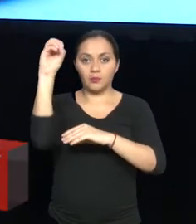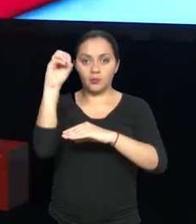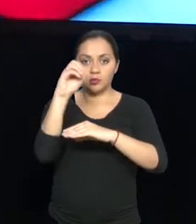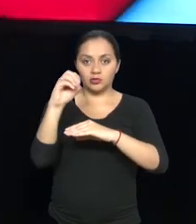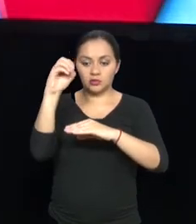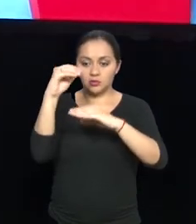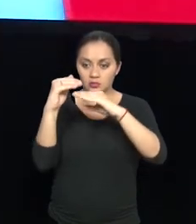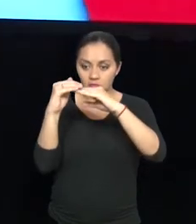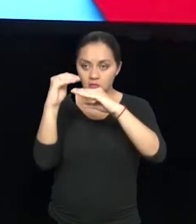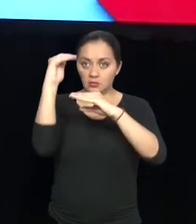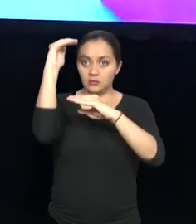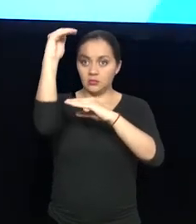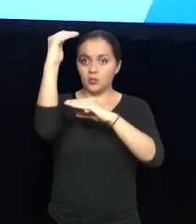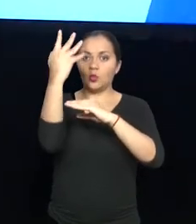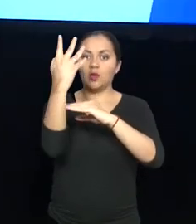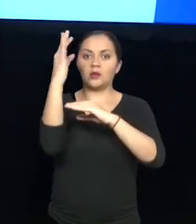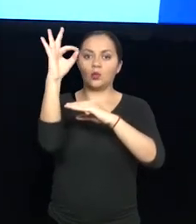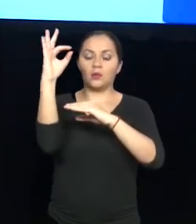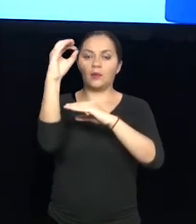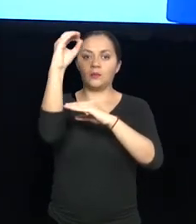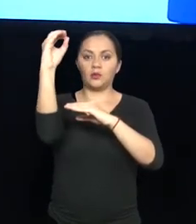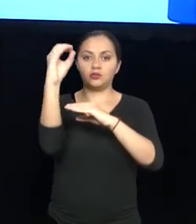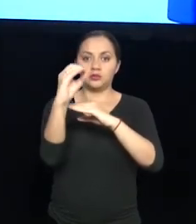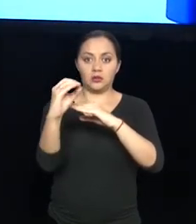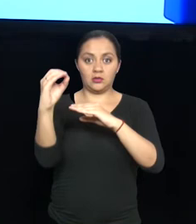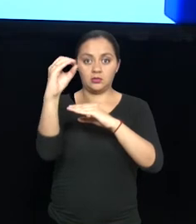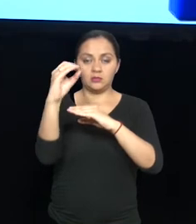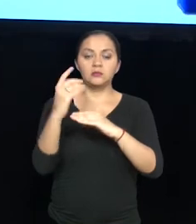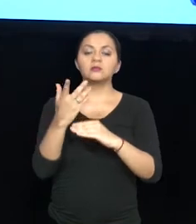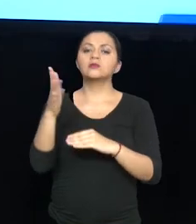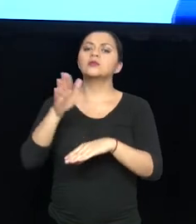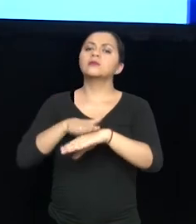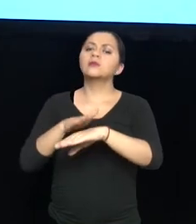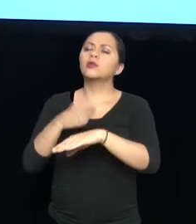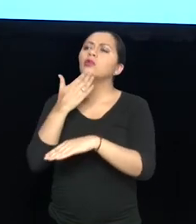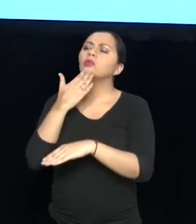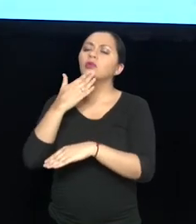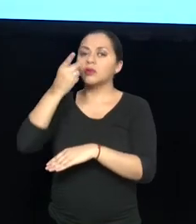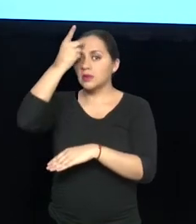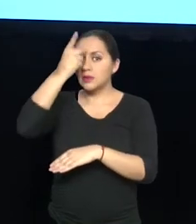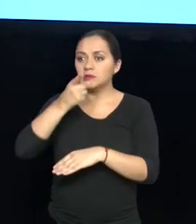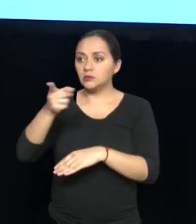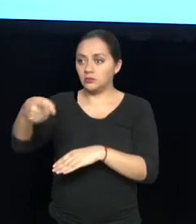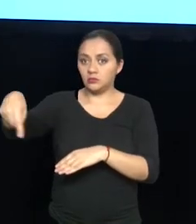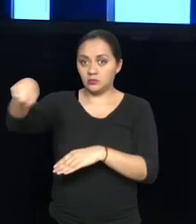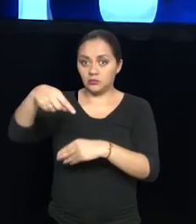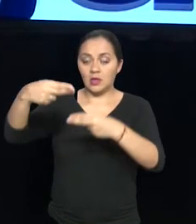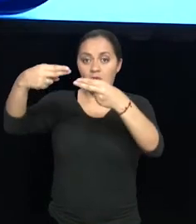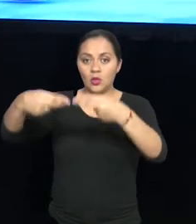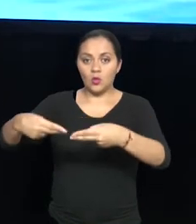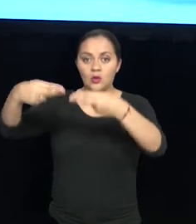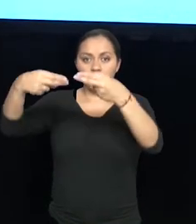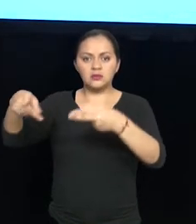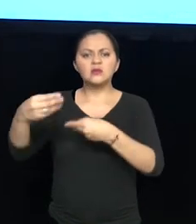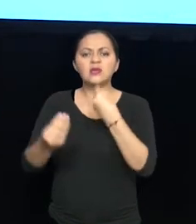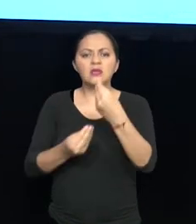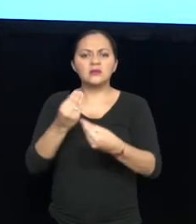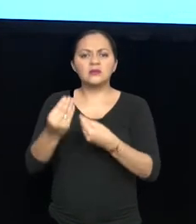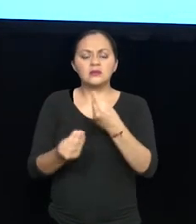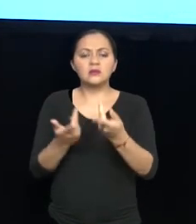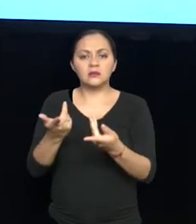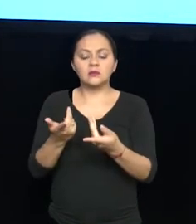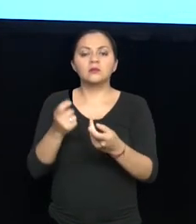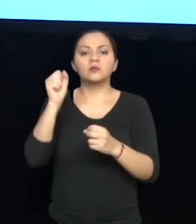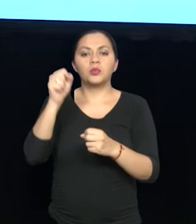30 al 49%. ¿Qué acciones se han tomado por parte del SENAE en este momento para ya